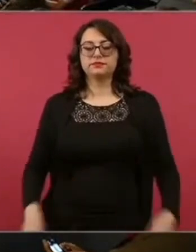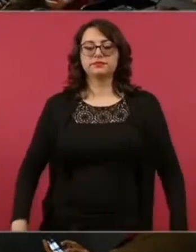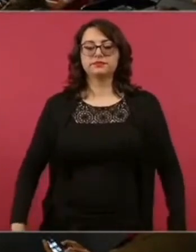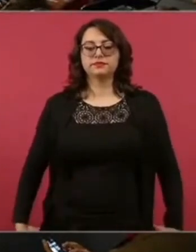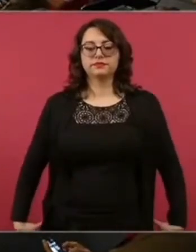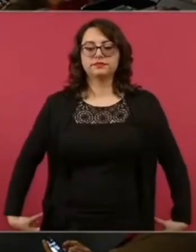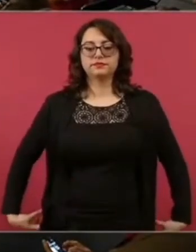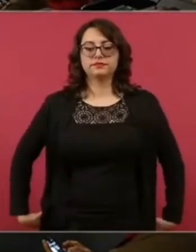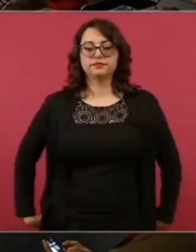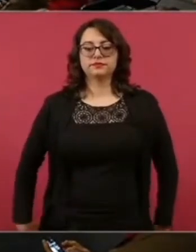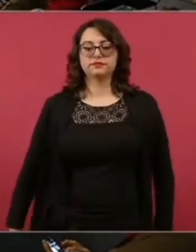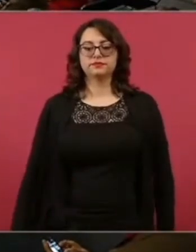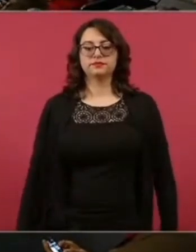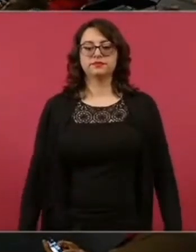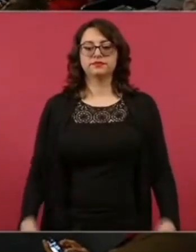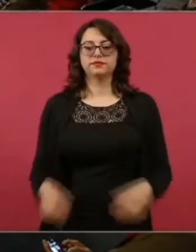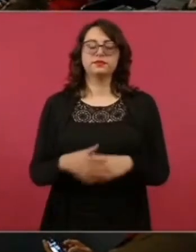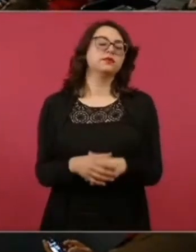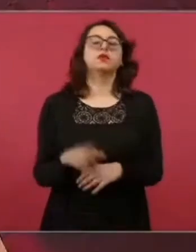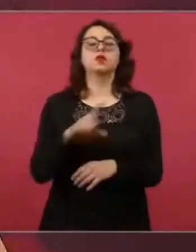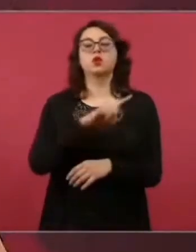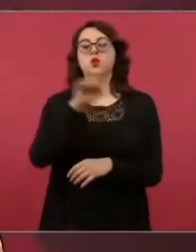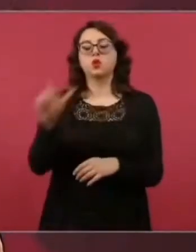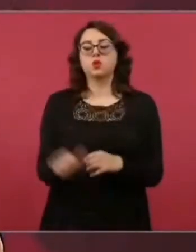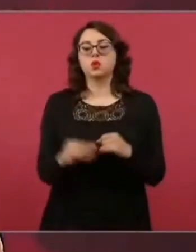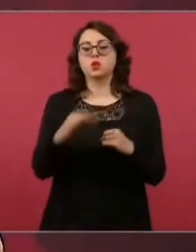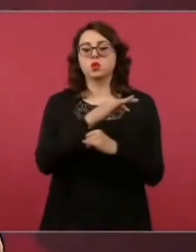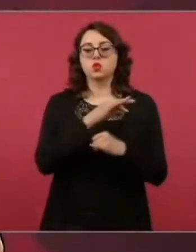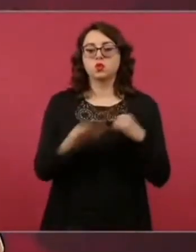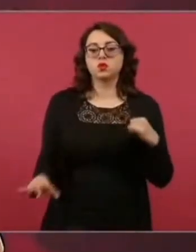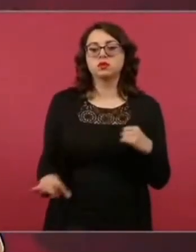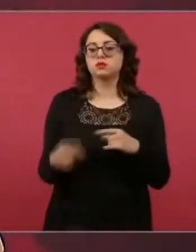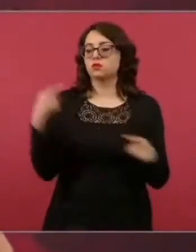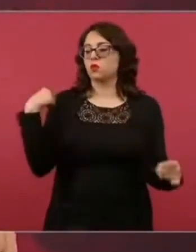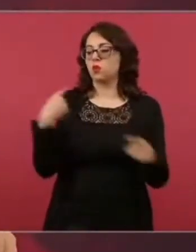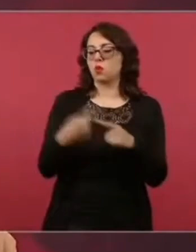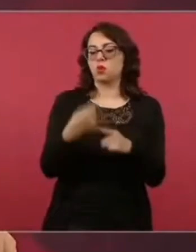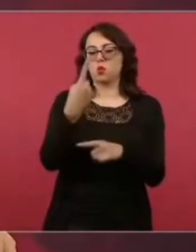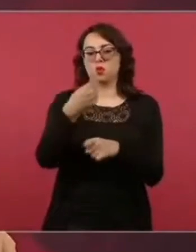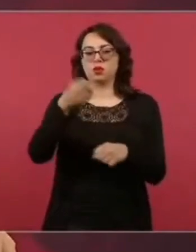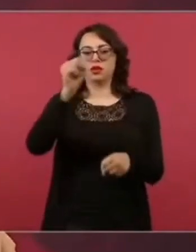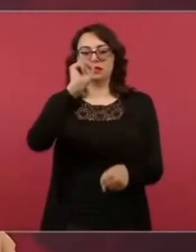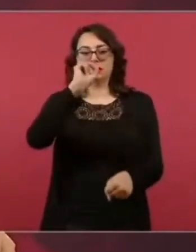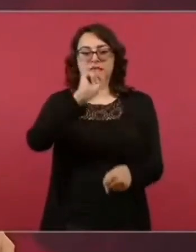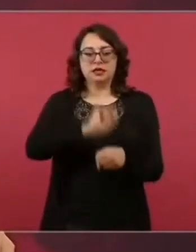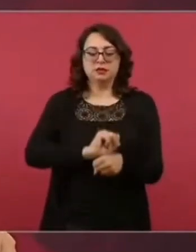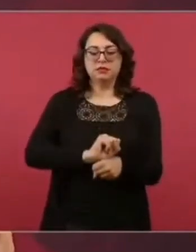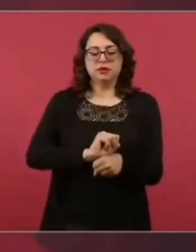vamos a la sección de ¿Quién es quién en las mentiras? Es